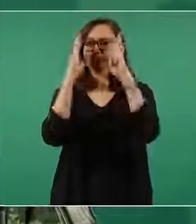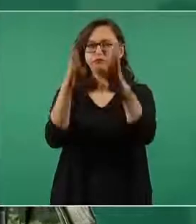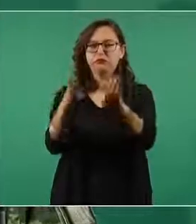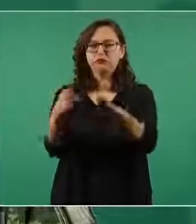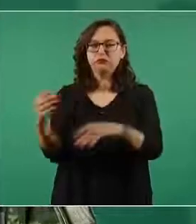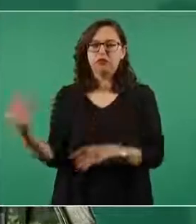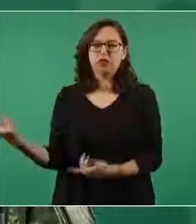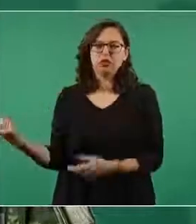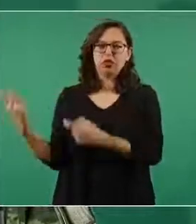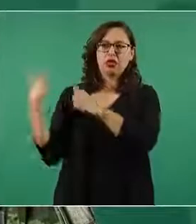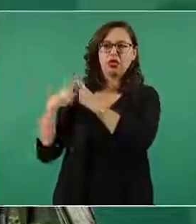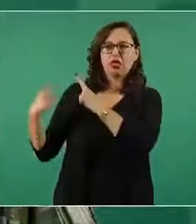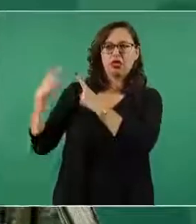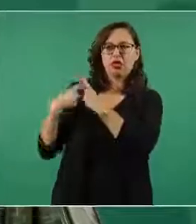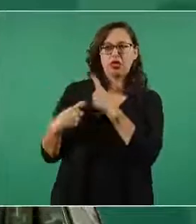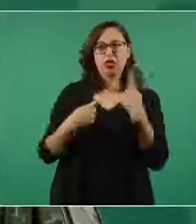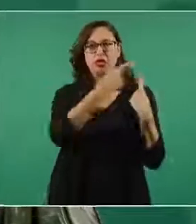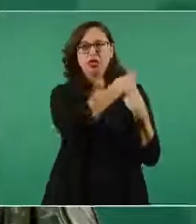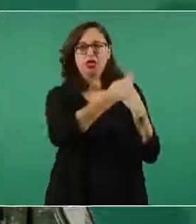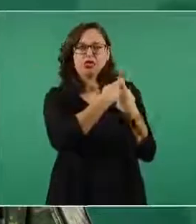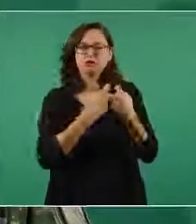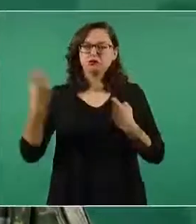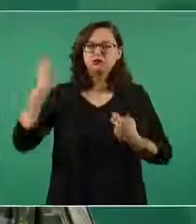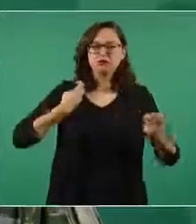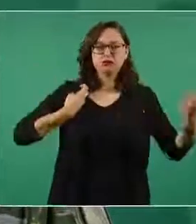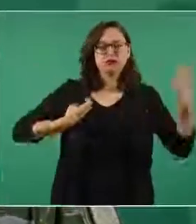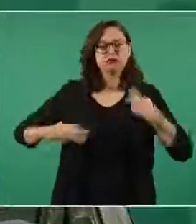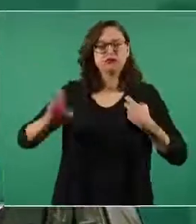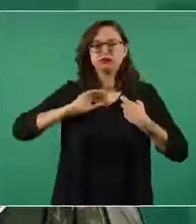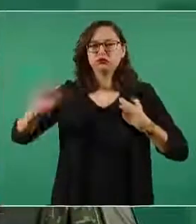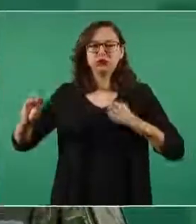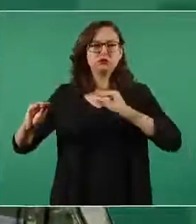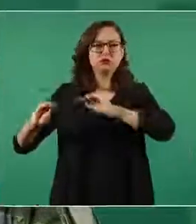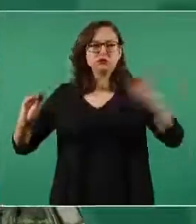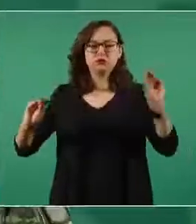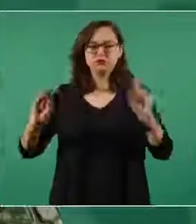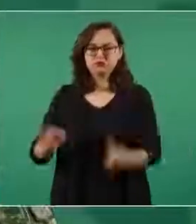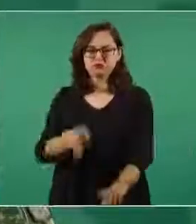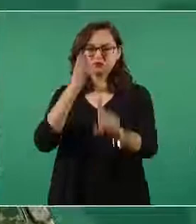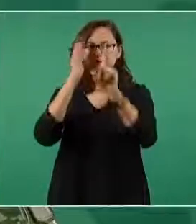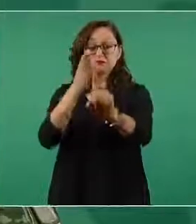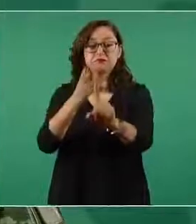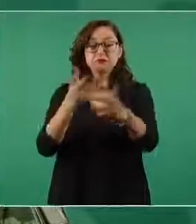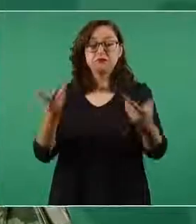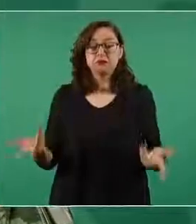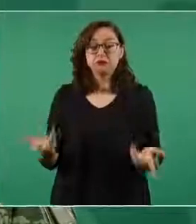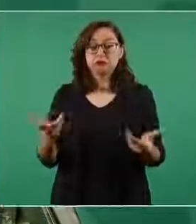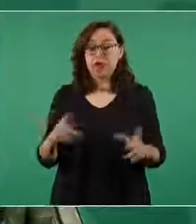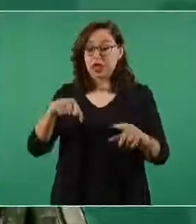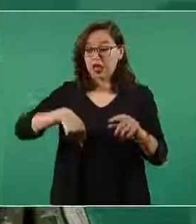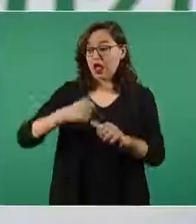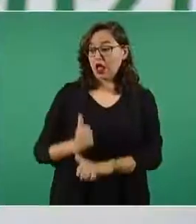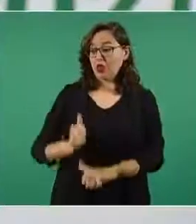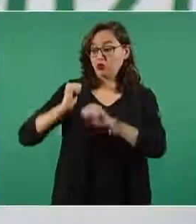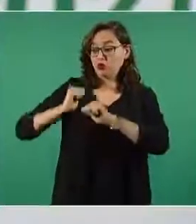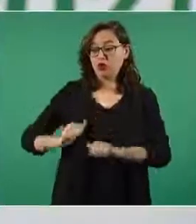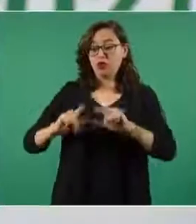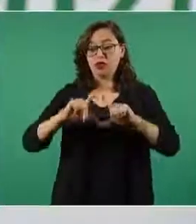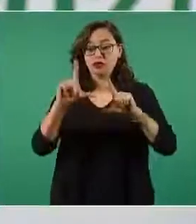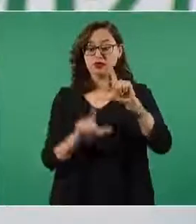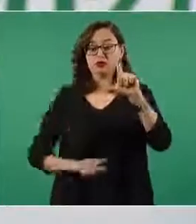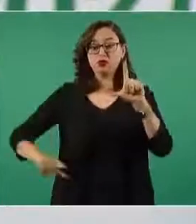certificación internacional al final de cuentas el aeropuerto será certificado por la autoridad nacional que a su vez